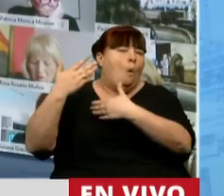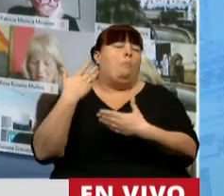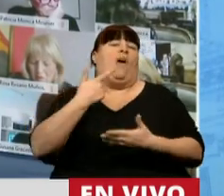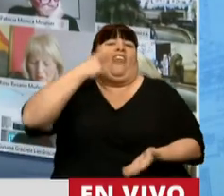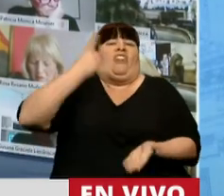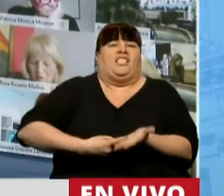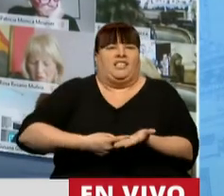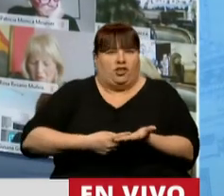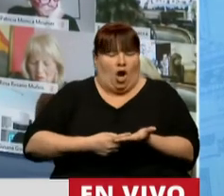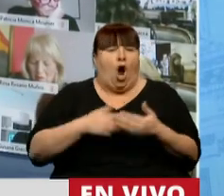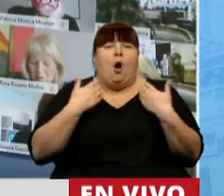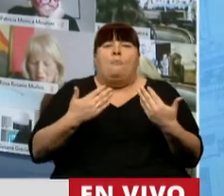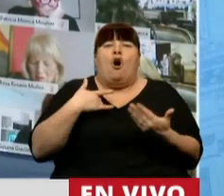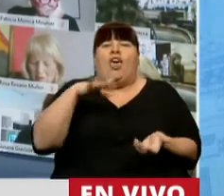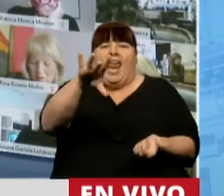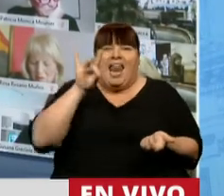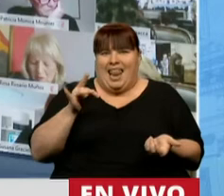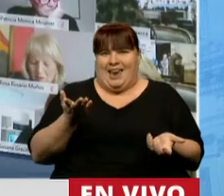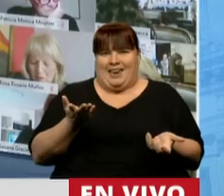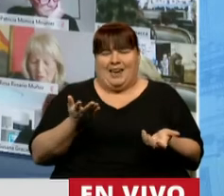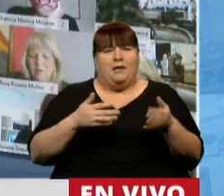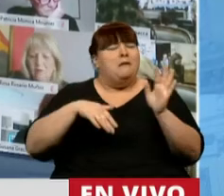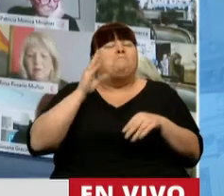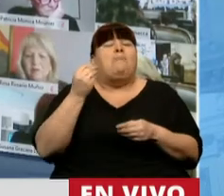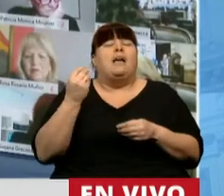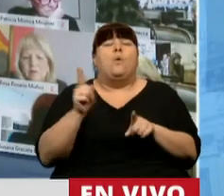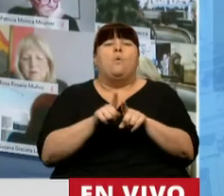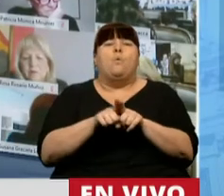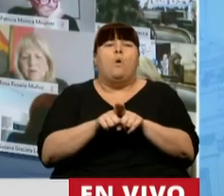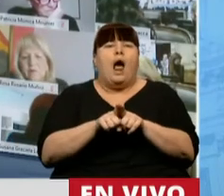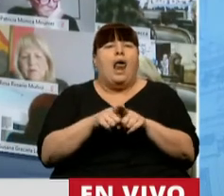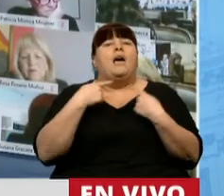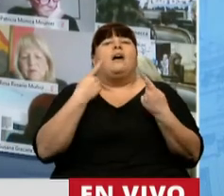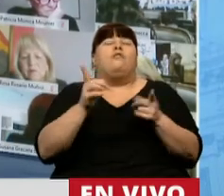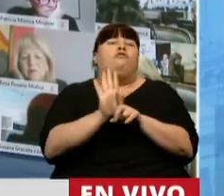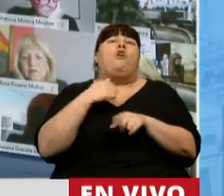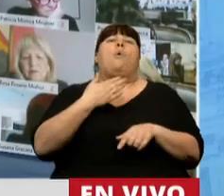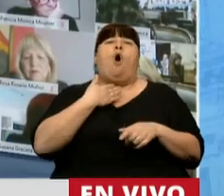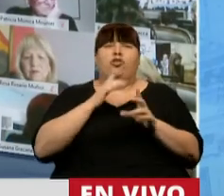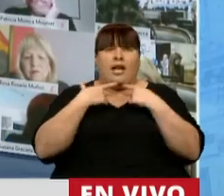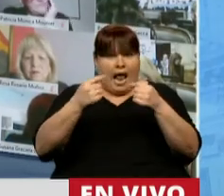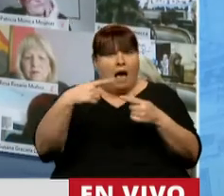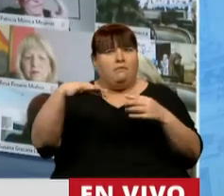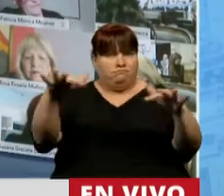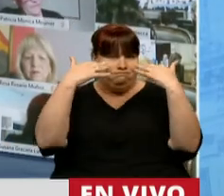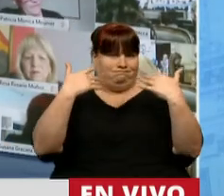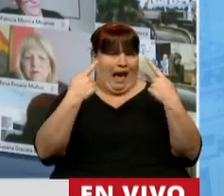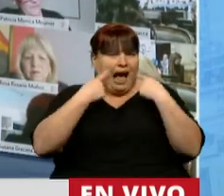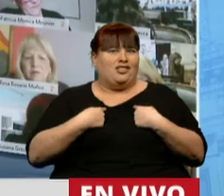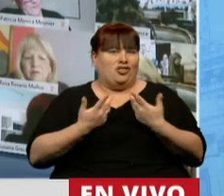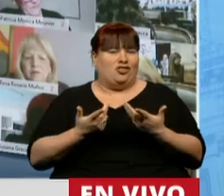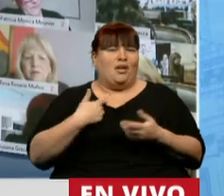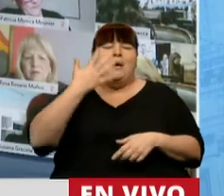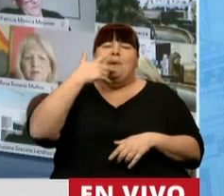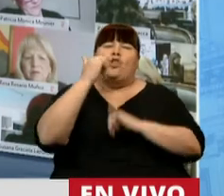poder decidir, poder elegir, sobre todo hacer oír nuestra voz. La ley, me